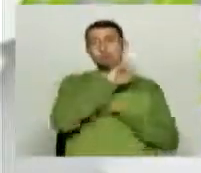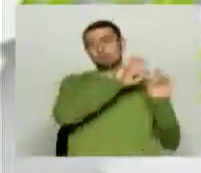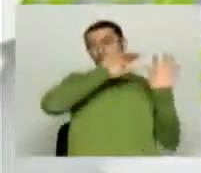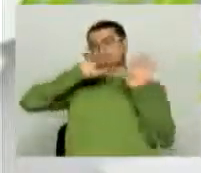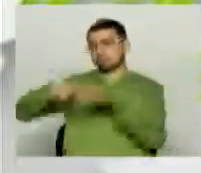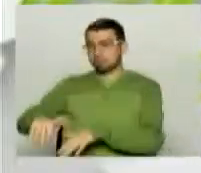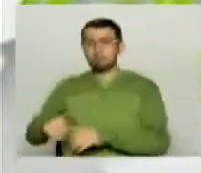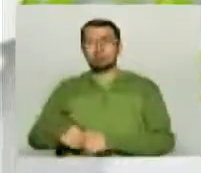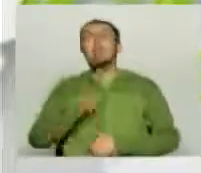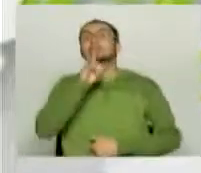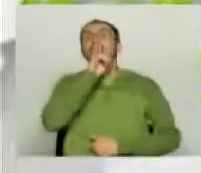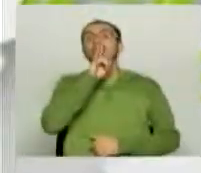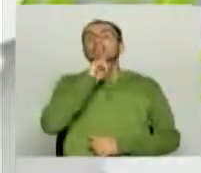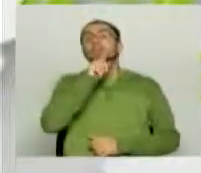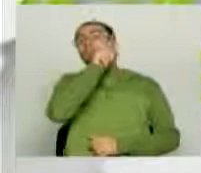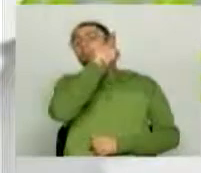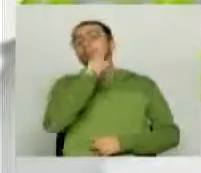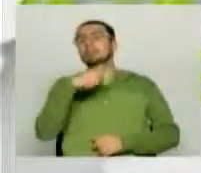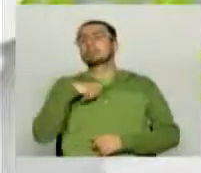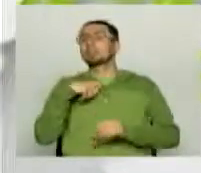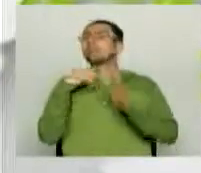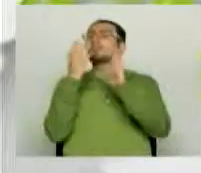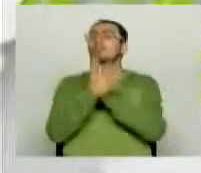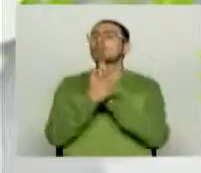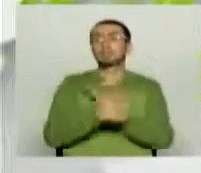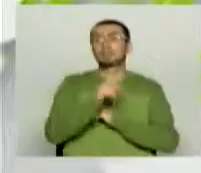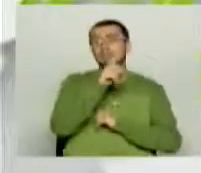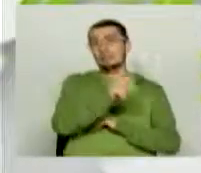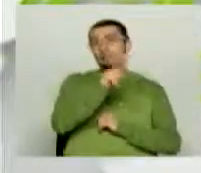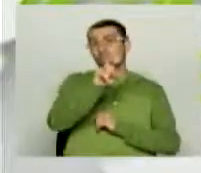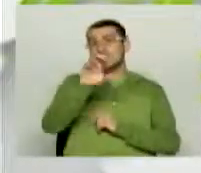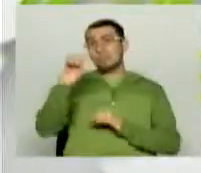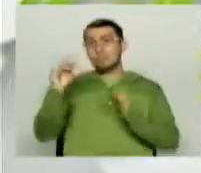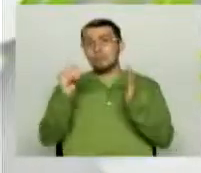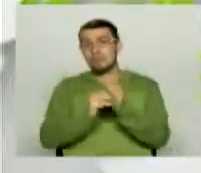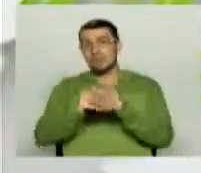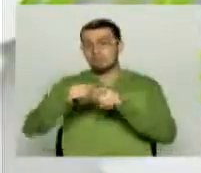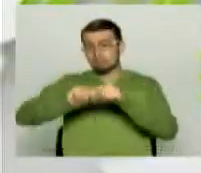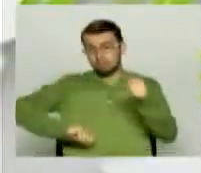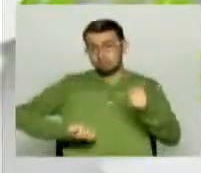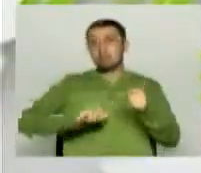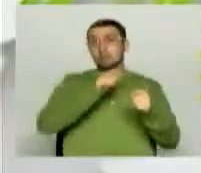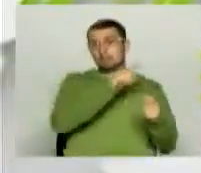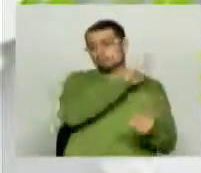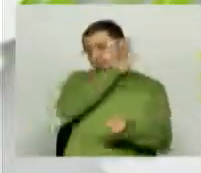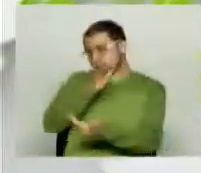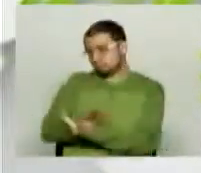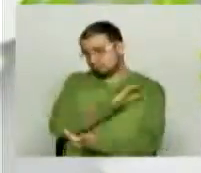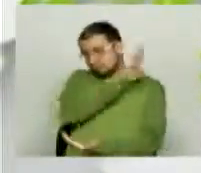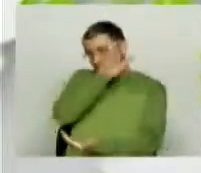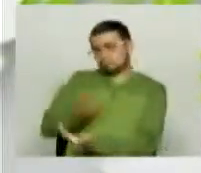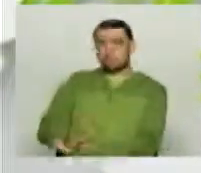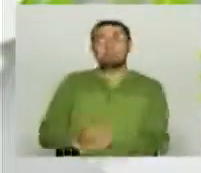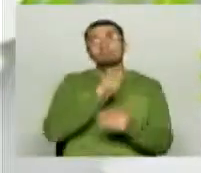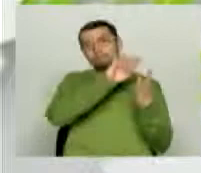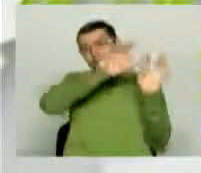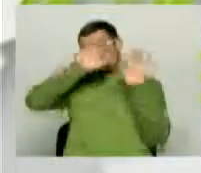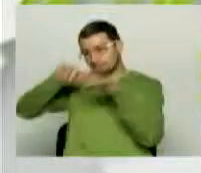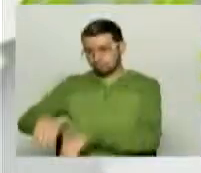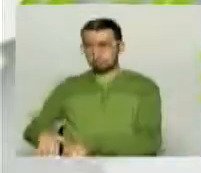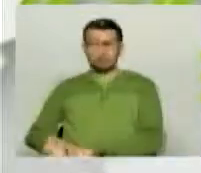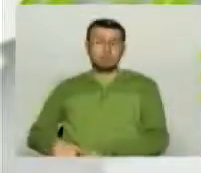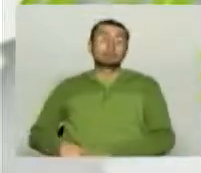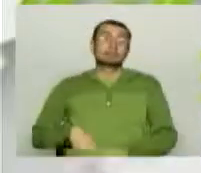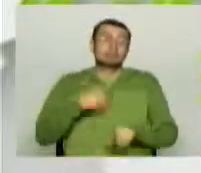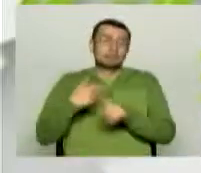Estados Unidos, la FIFA tiene un registro que compraron 170 mil boletas, 170 mil cupos para ingresar. De manera que